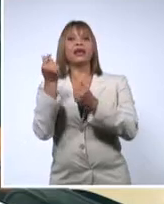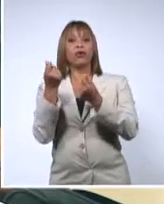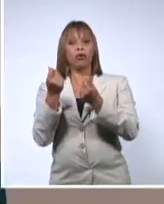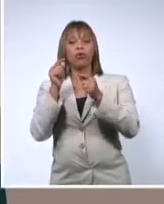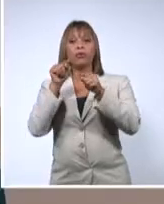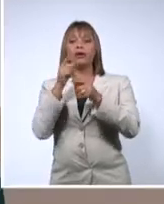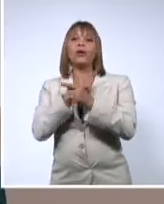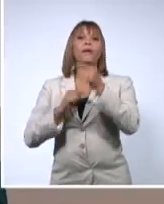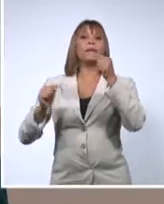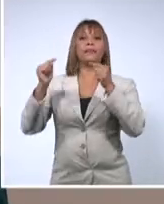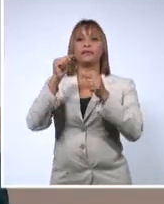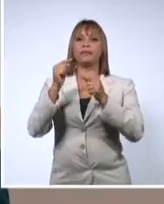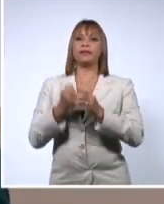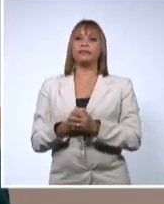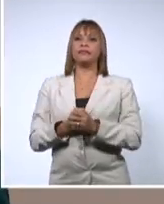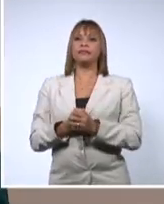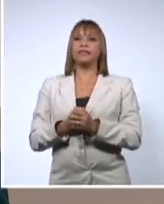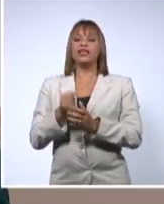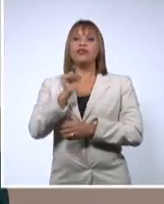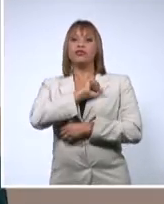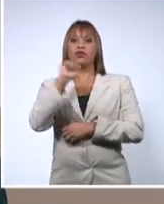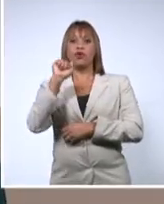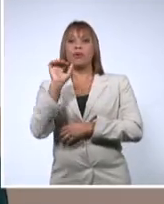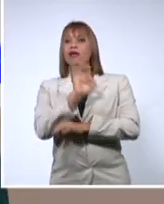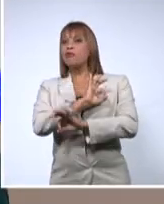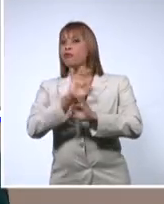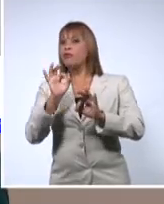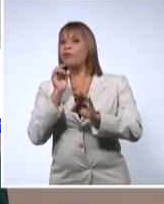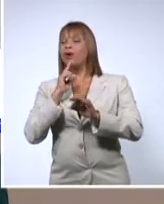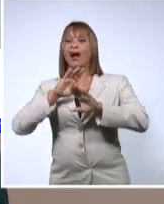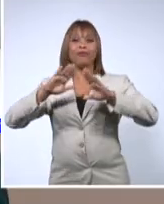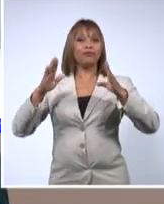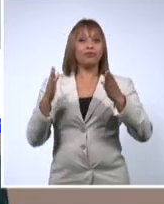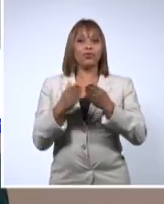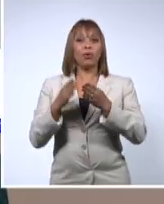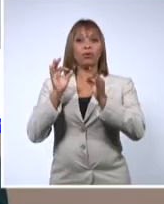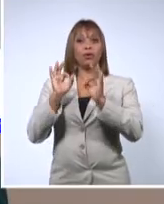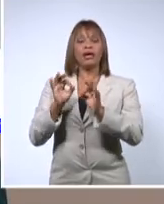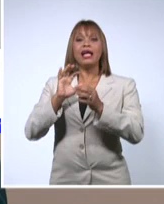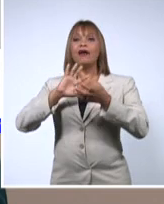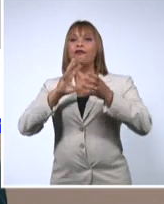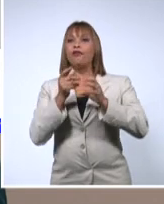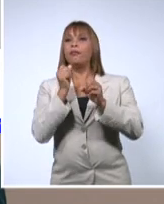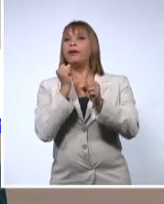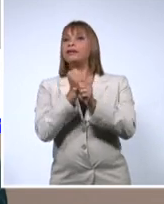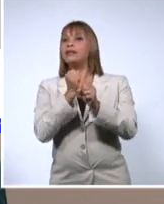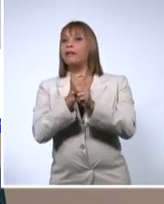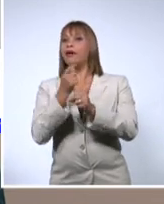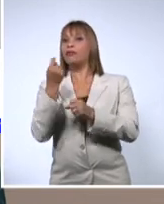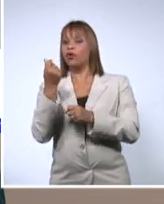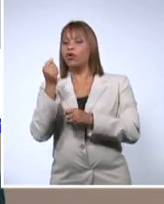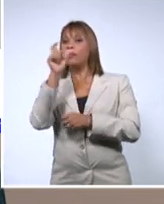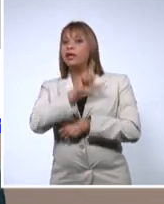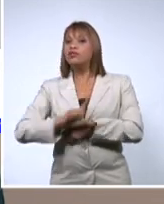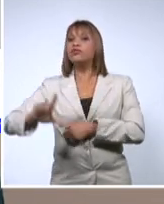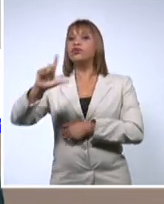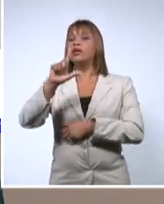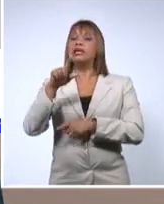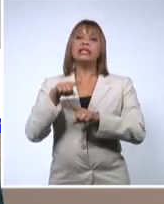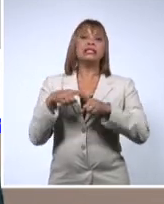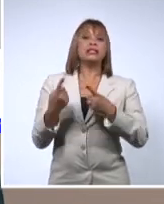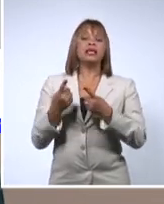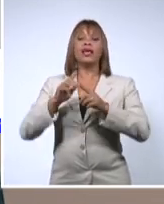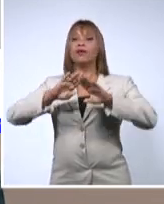trascendental. No se logrará implementar con éxito a plenitud la estrategia económica y social si no hay una participación activa